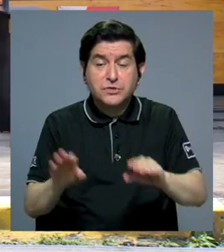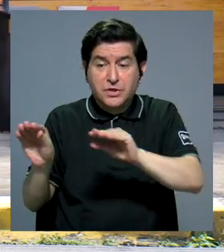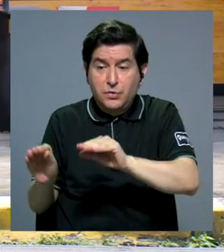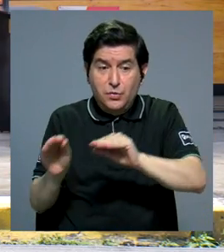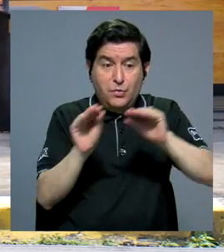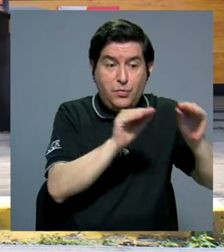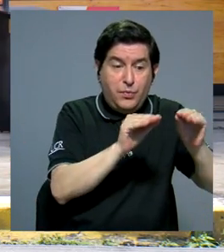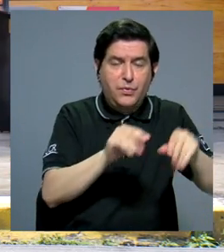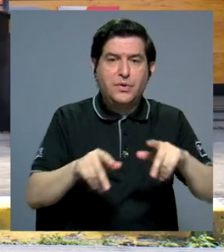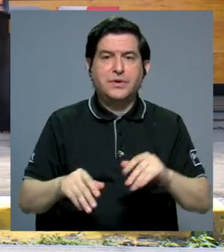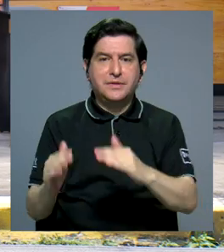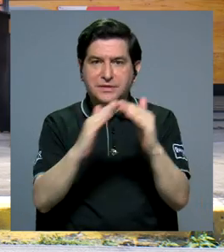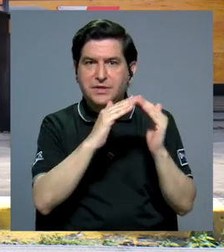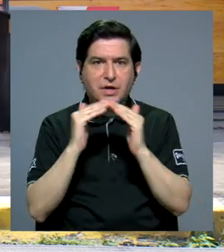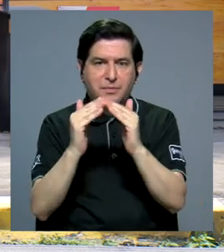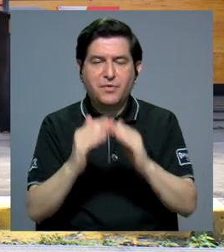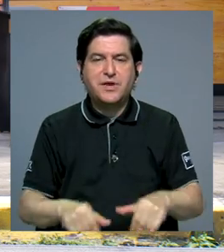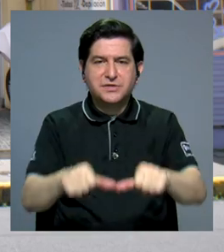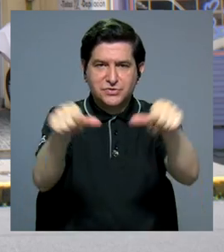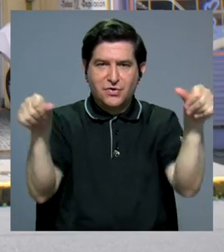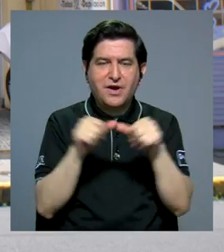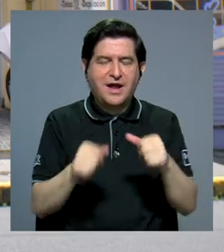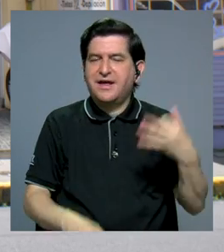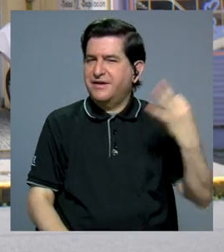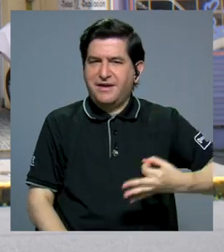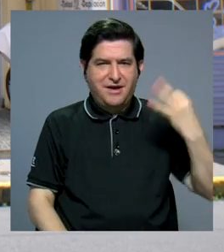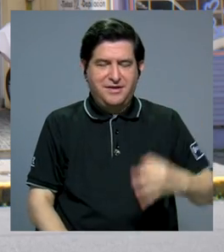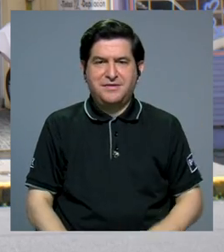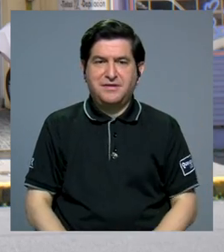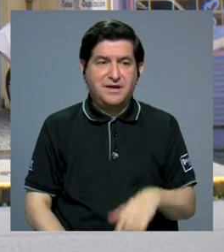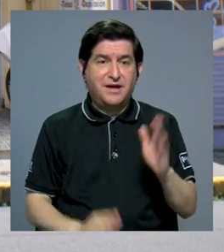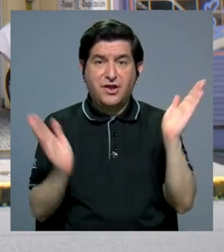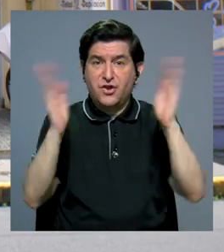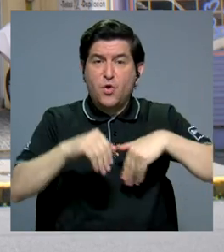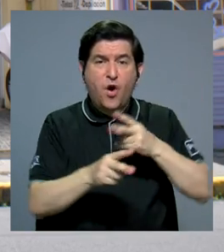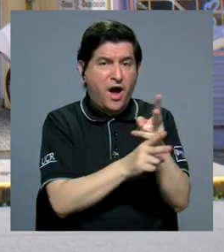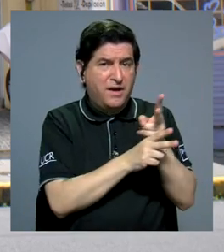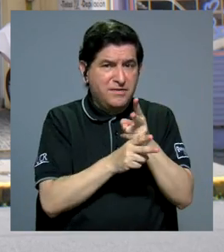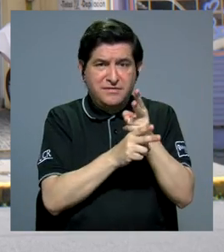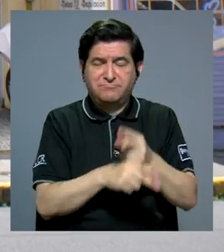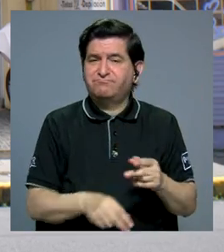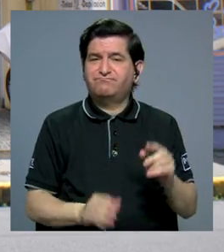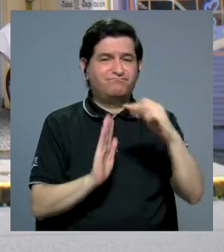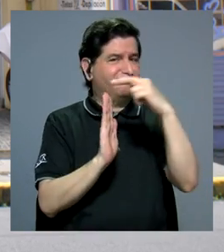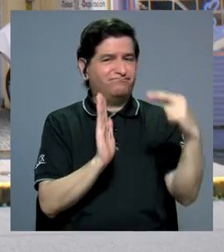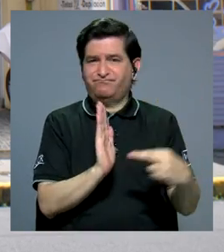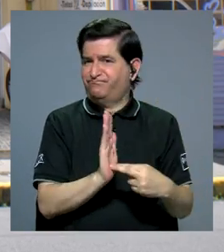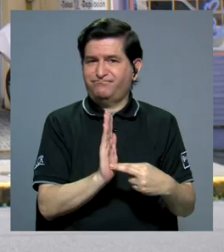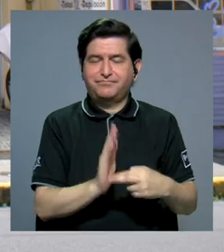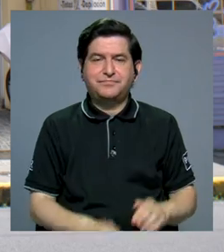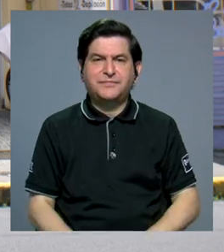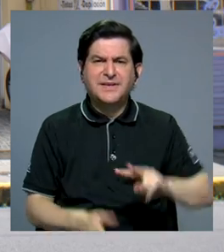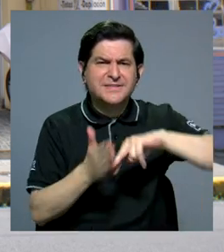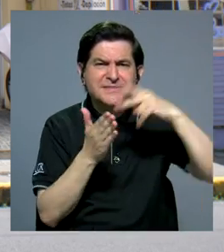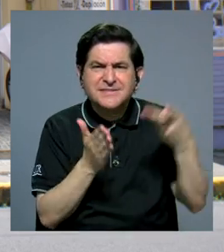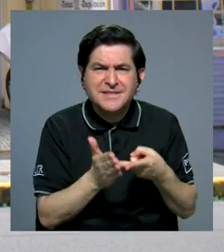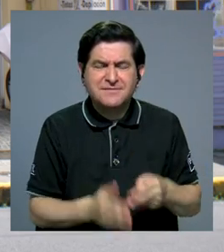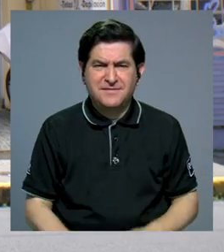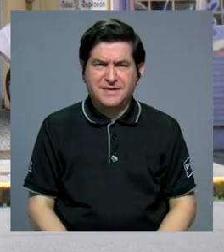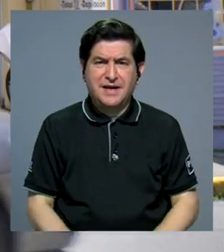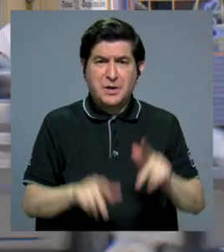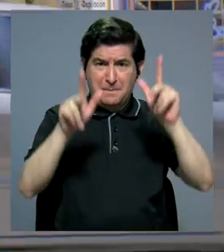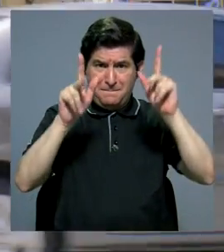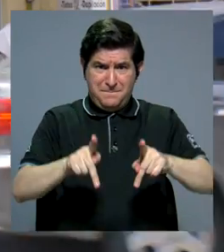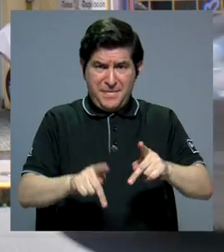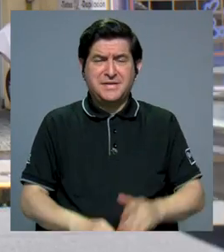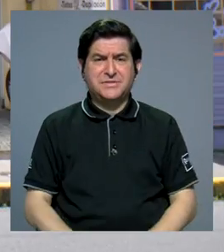desplazamiento de estas poblaciones al sector informal, donde no hay supervisiones ni regulación. Es decir, produjo que